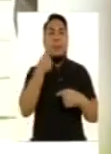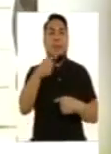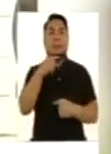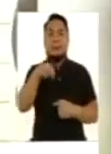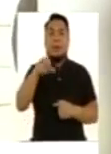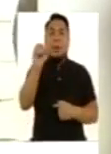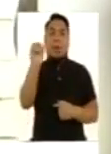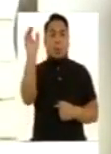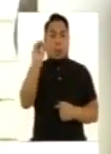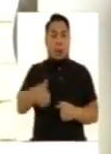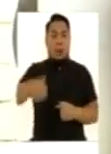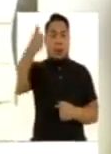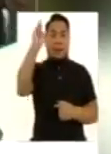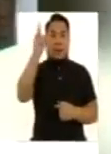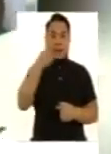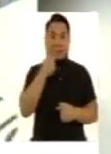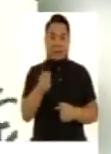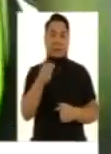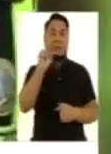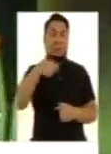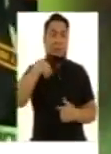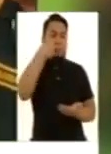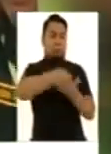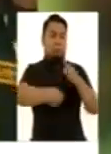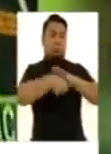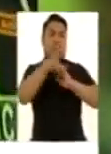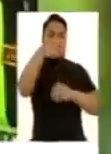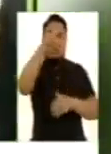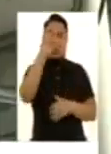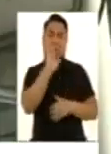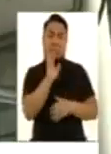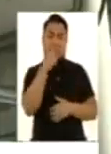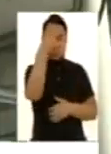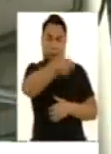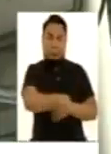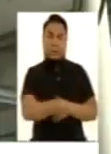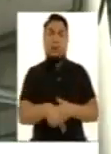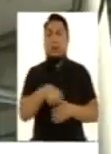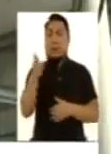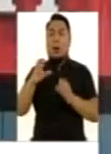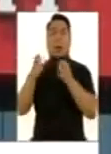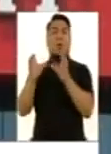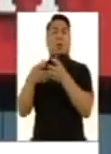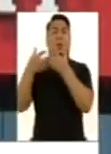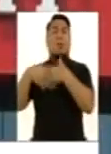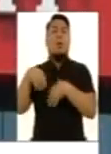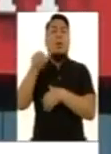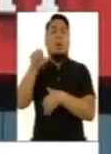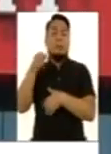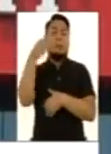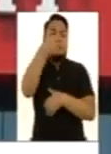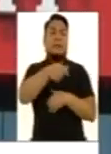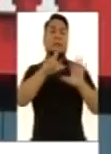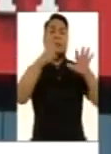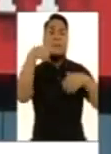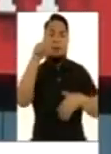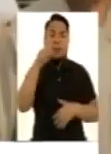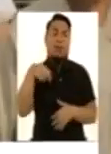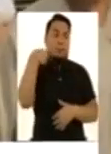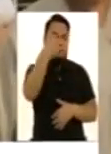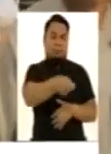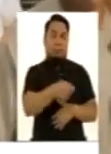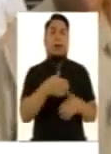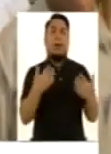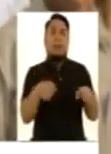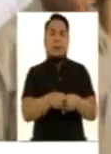habría entregado a la ex Burgó Maestre 3 millones de dólares y la empresa OAS 7 millones de dólares, dinero que se habría utilizado